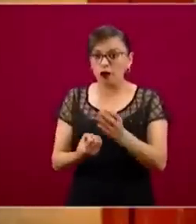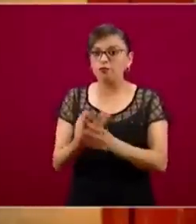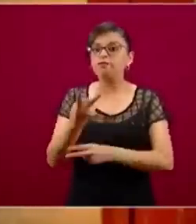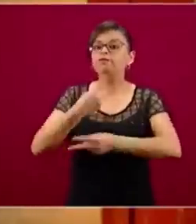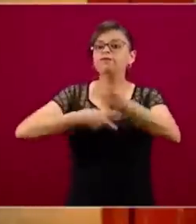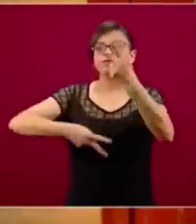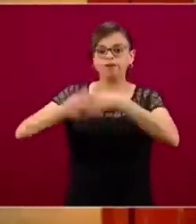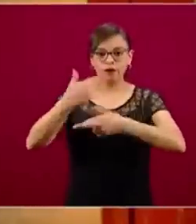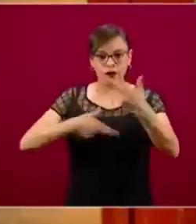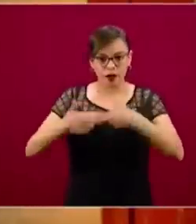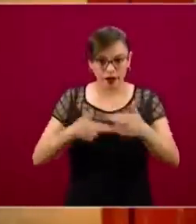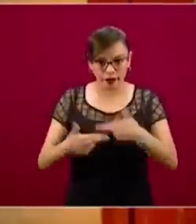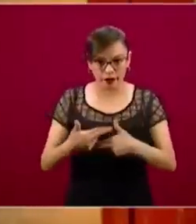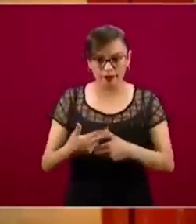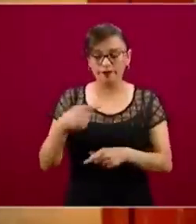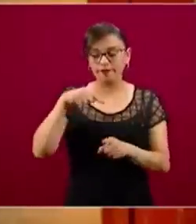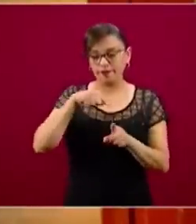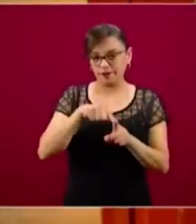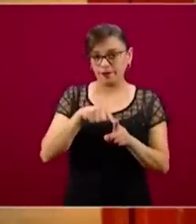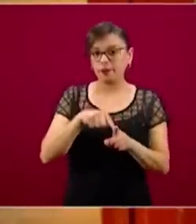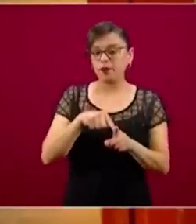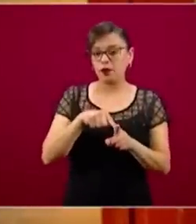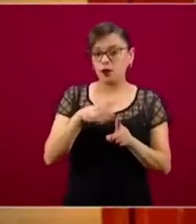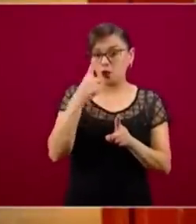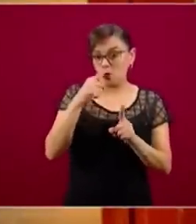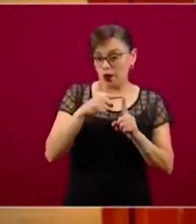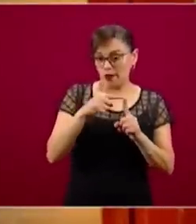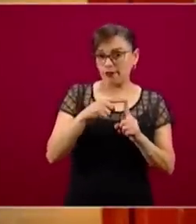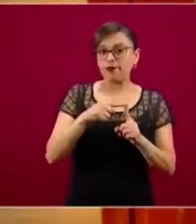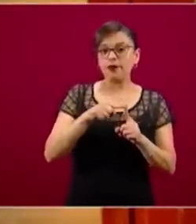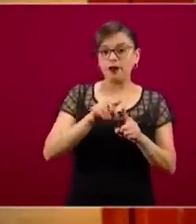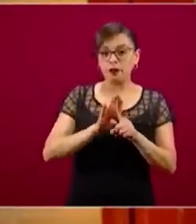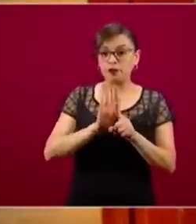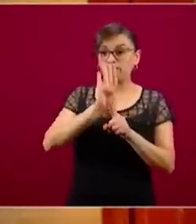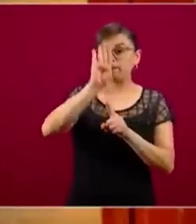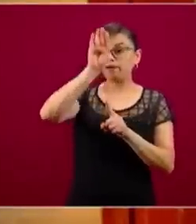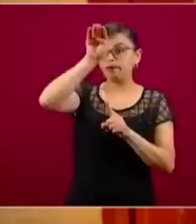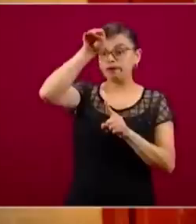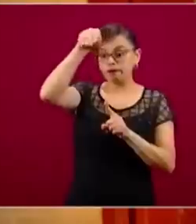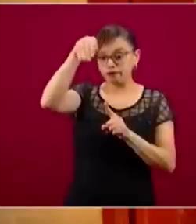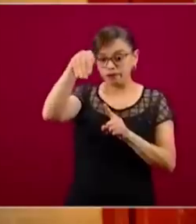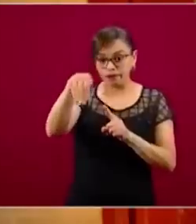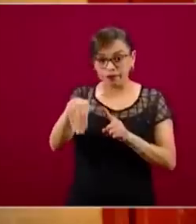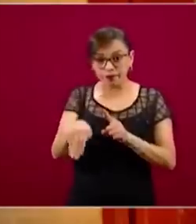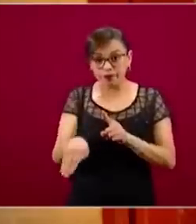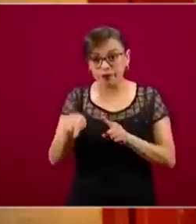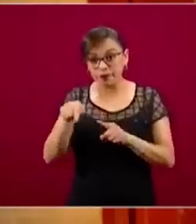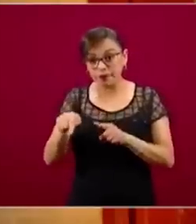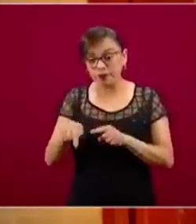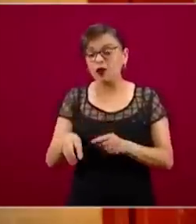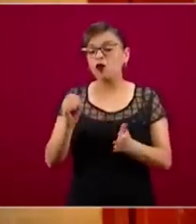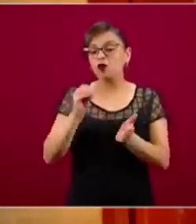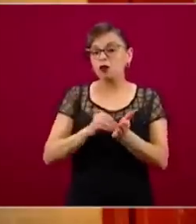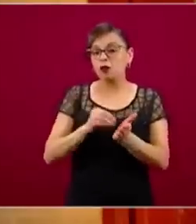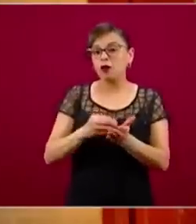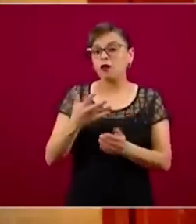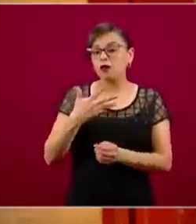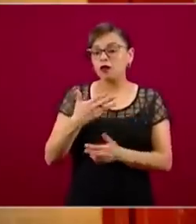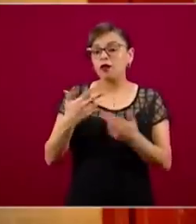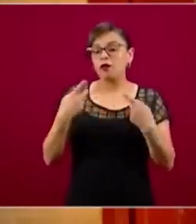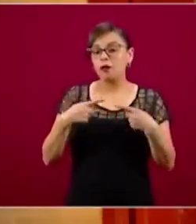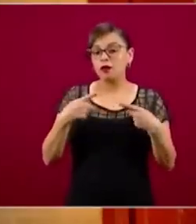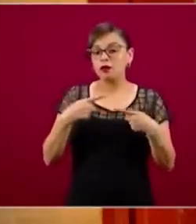Una es que la curva epidémica iba para abajo y todavía había suficientes personas contagiantes,